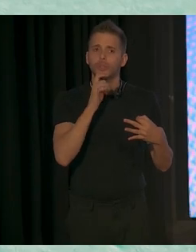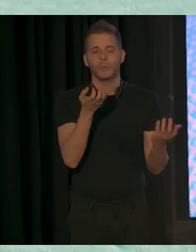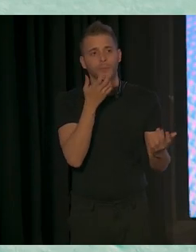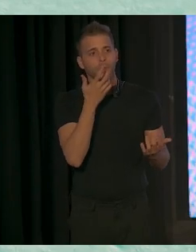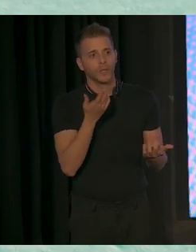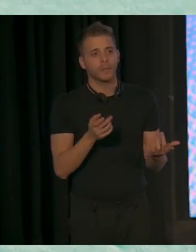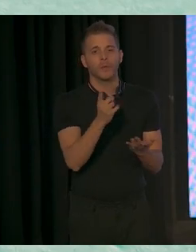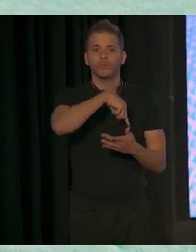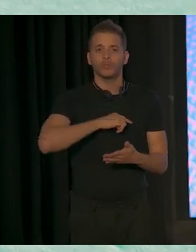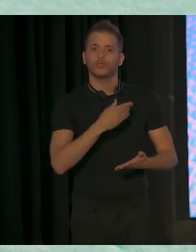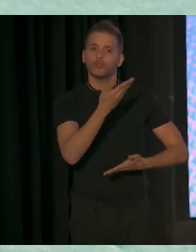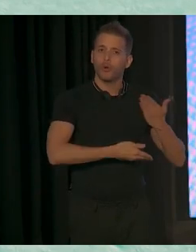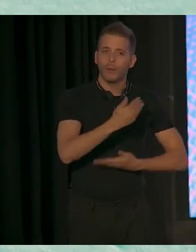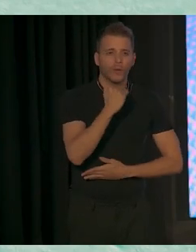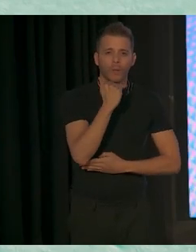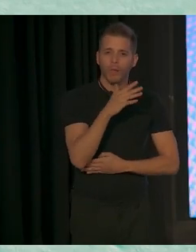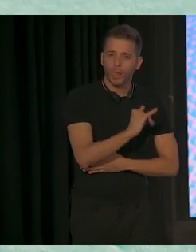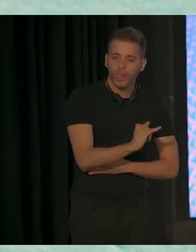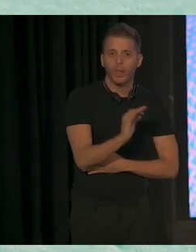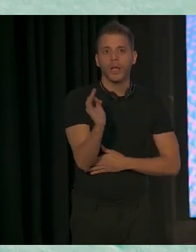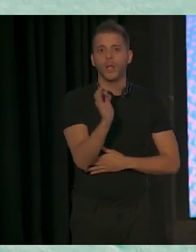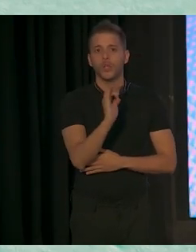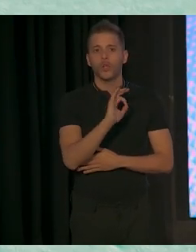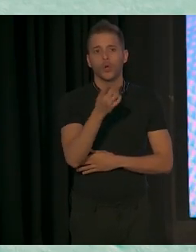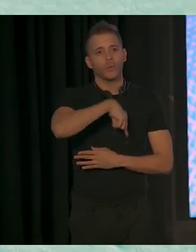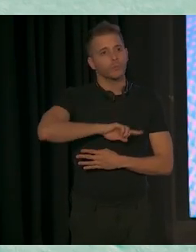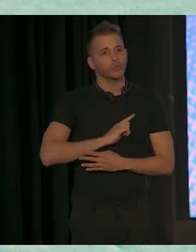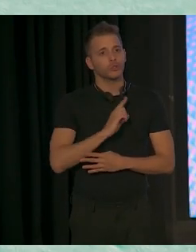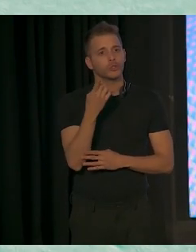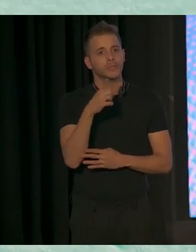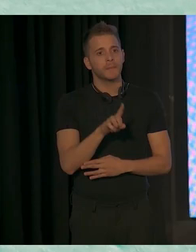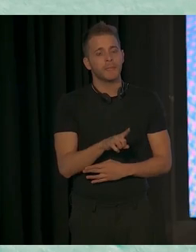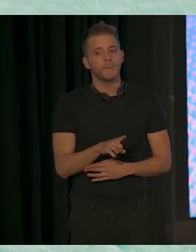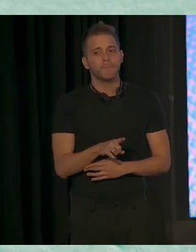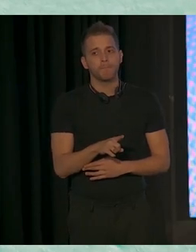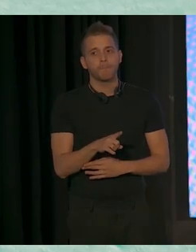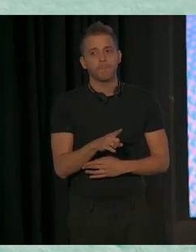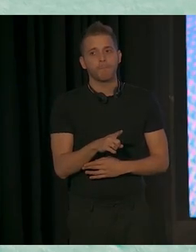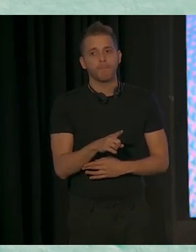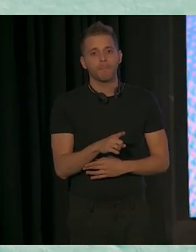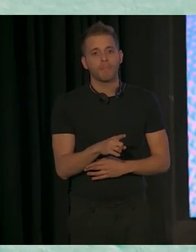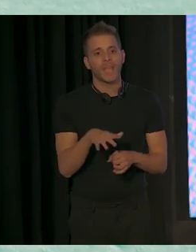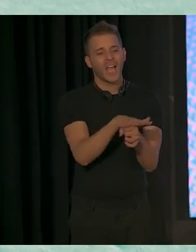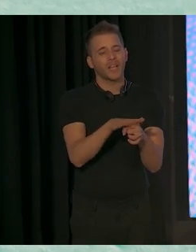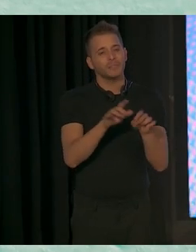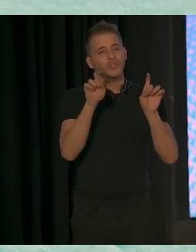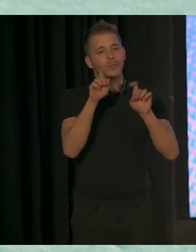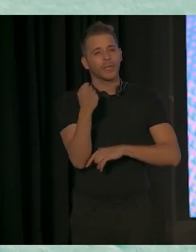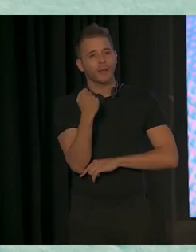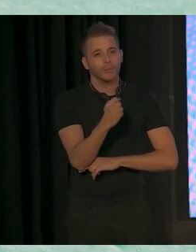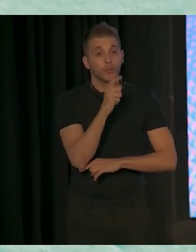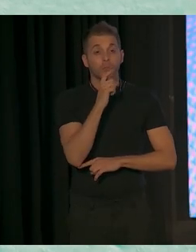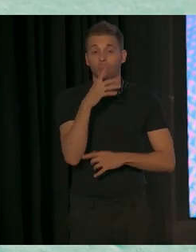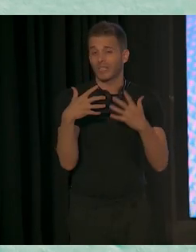¿tenéis algún tipo de colaboración con ellos? ¿Dais algún tipo también de apoyo al ámbito educativo? Porque no sé muy bien en Estados